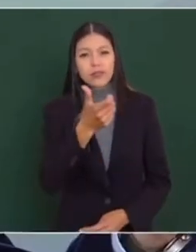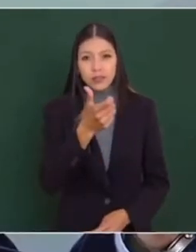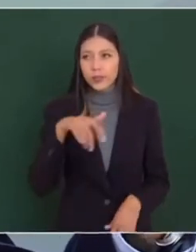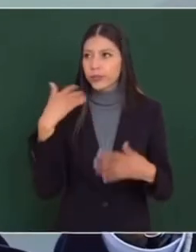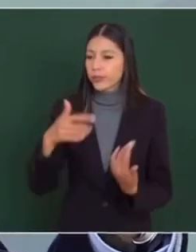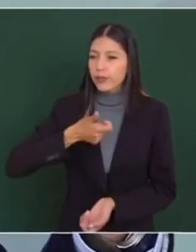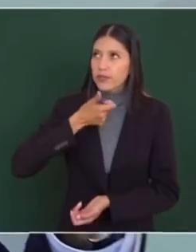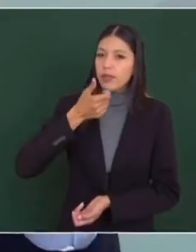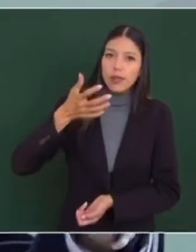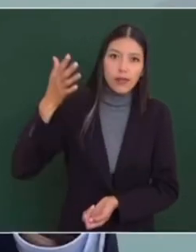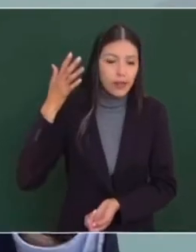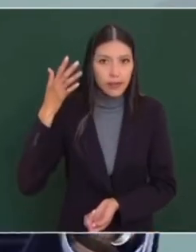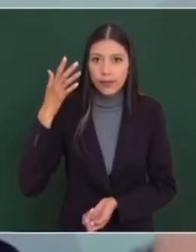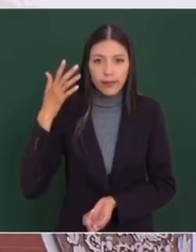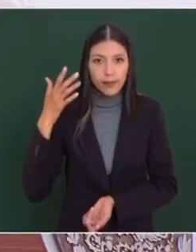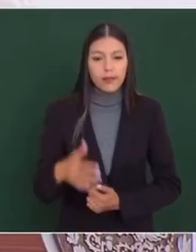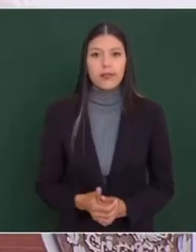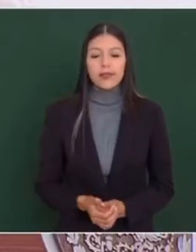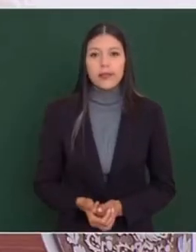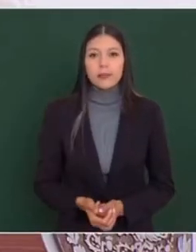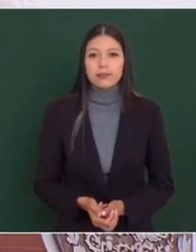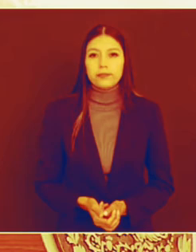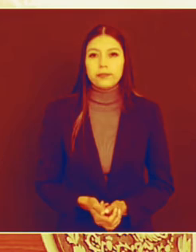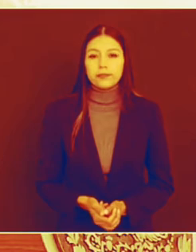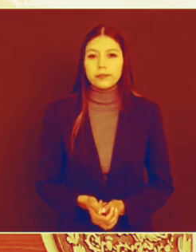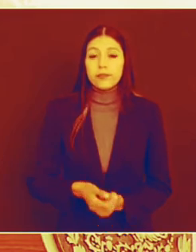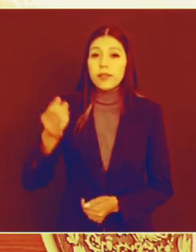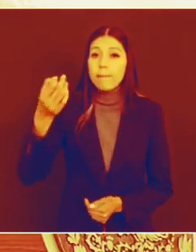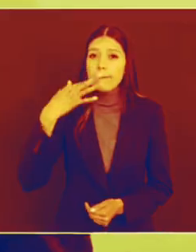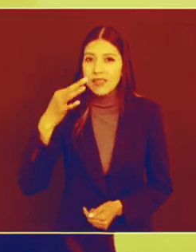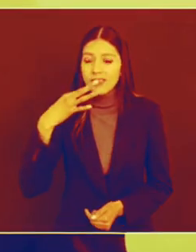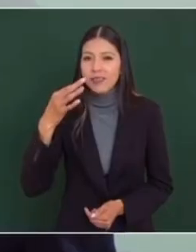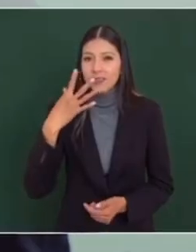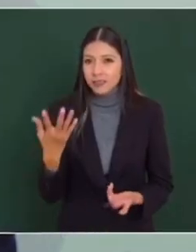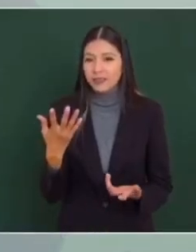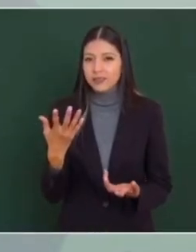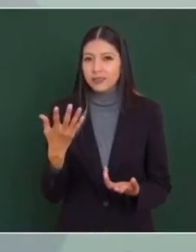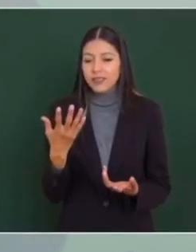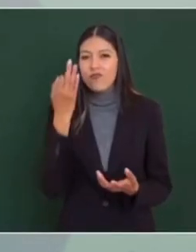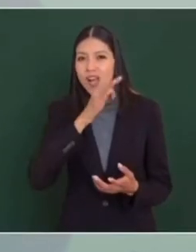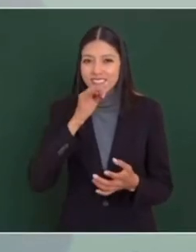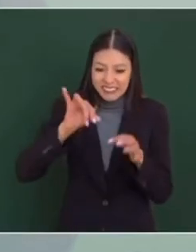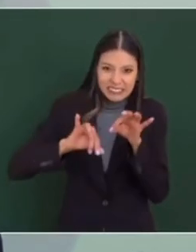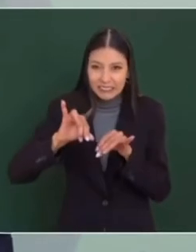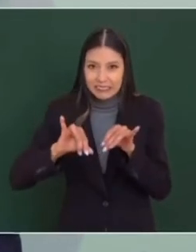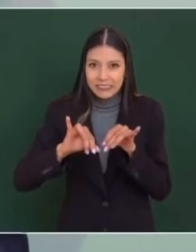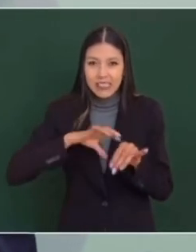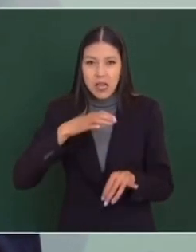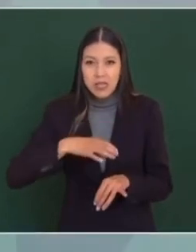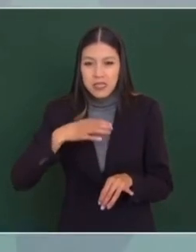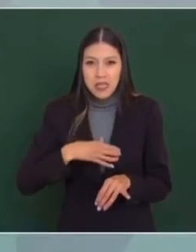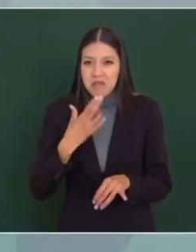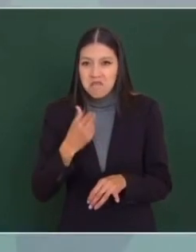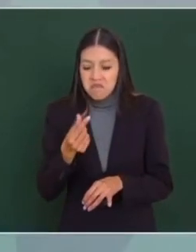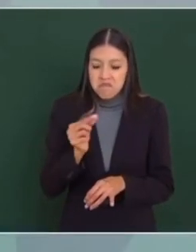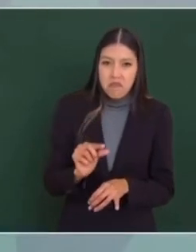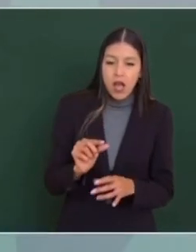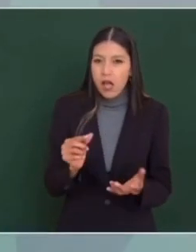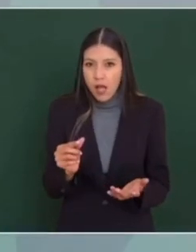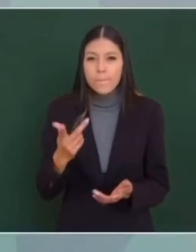elevados hasta medicinas adulteradas y de muy baja calidad, políticos